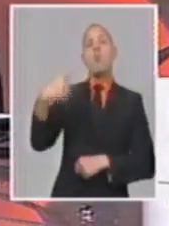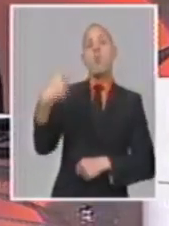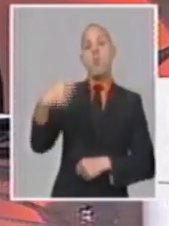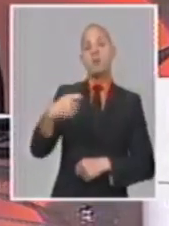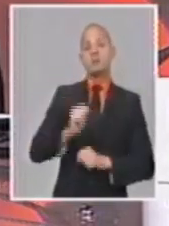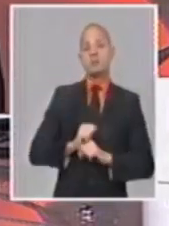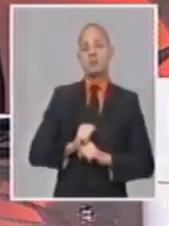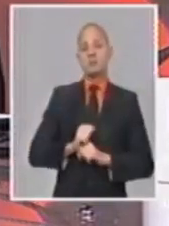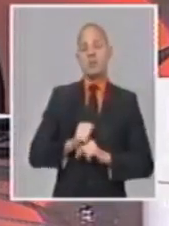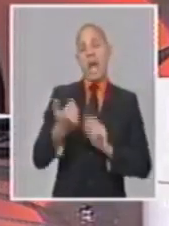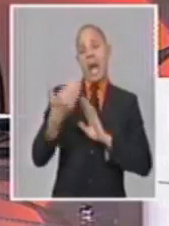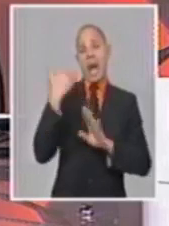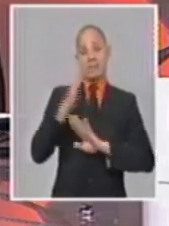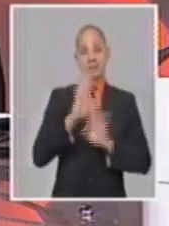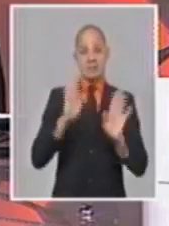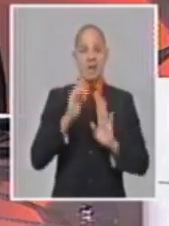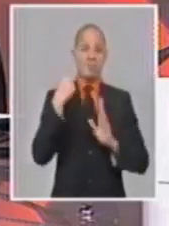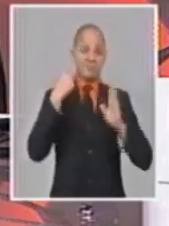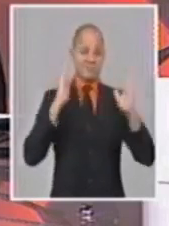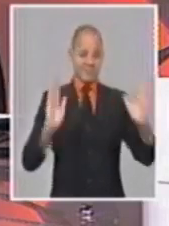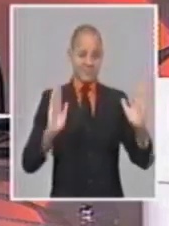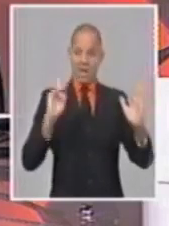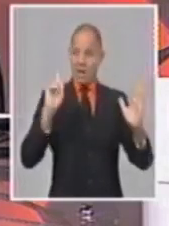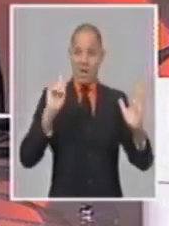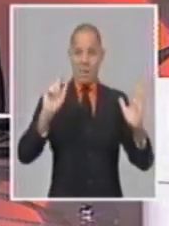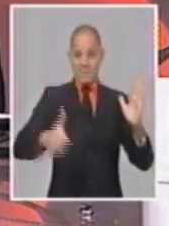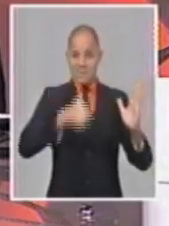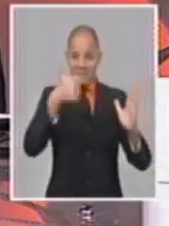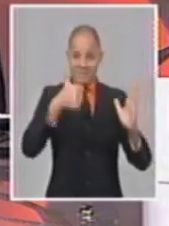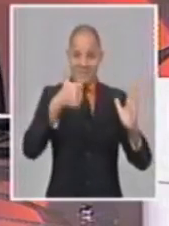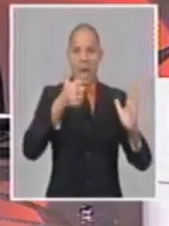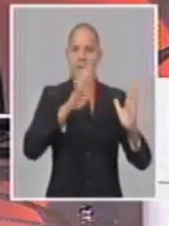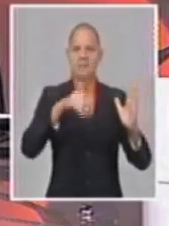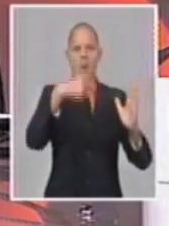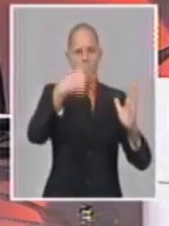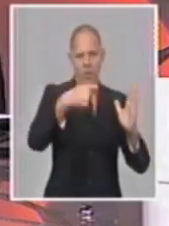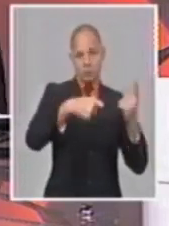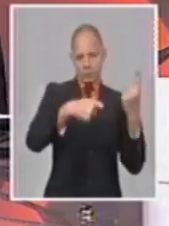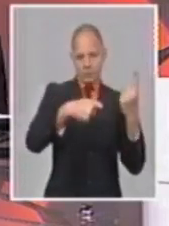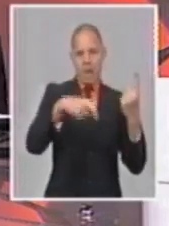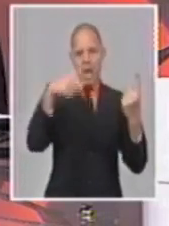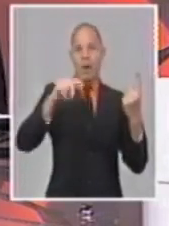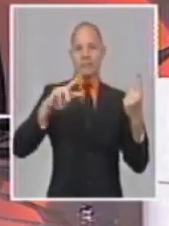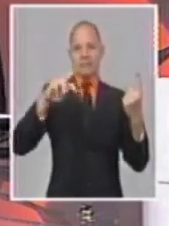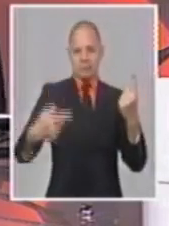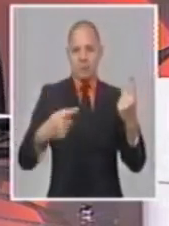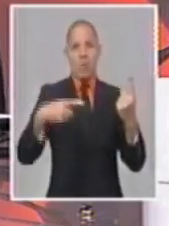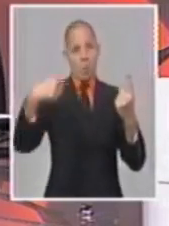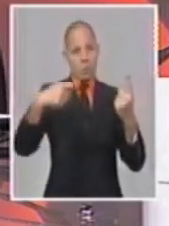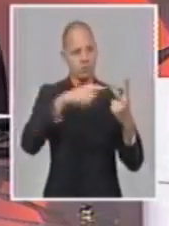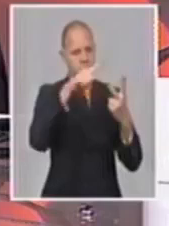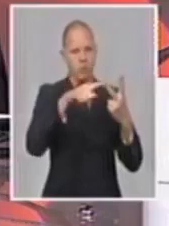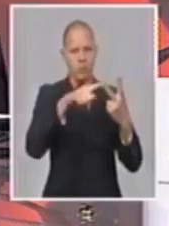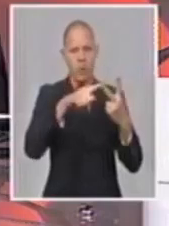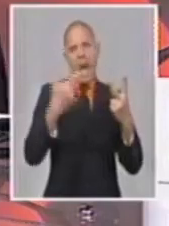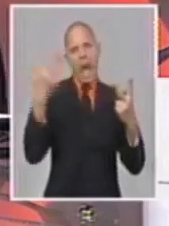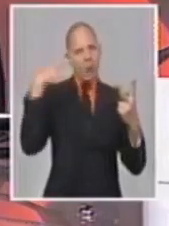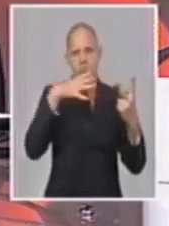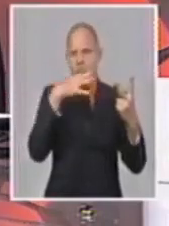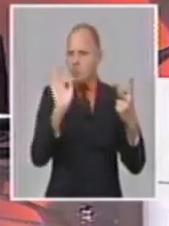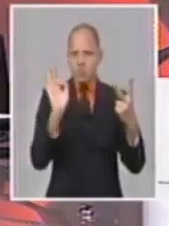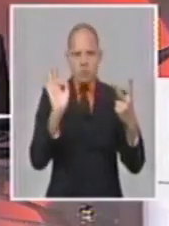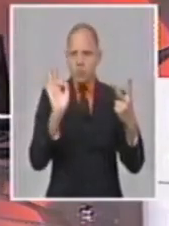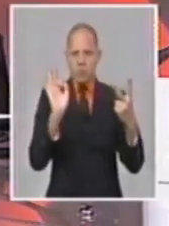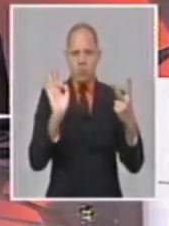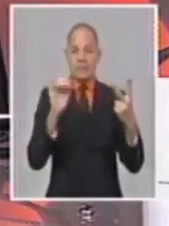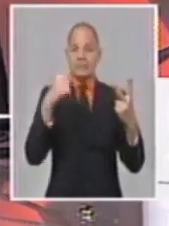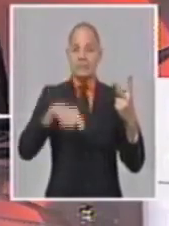mismo mandato es sometido dos veces a juicio político en el Congreso de los Estados Unidos. Otro de los récords que se lleva a Trump. Se necesitarán dos